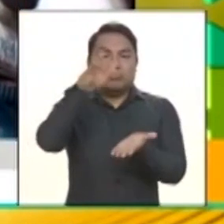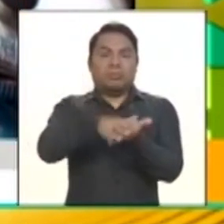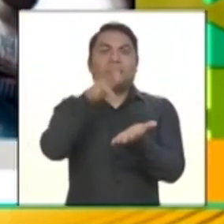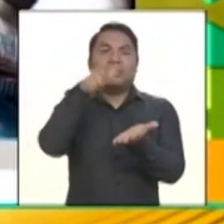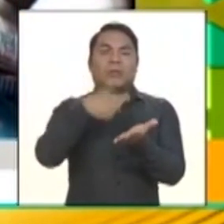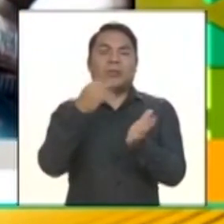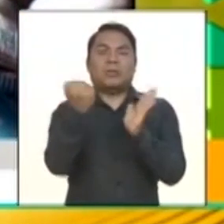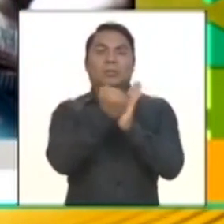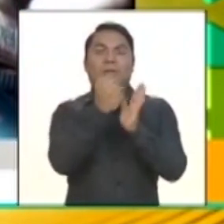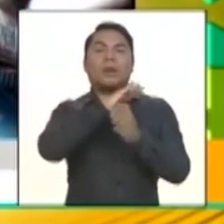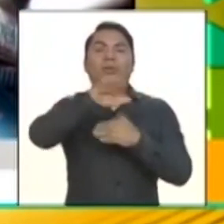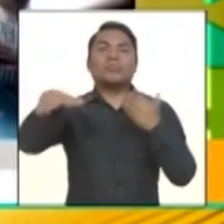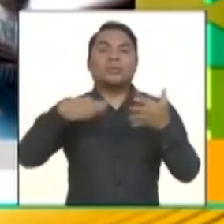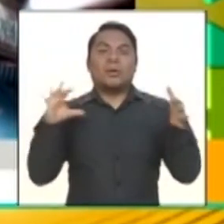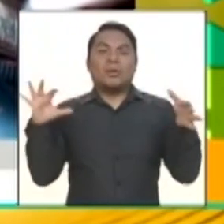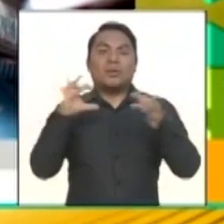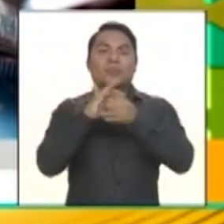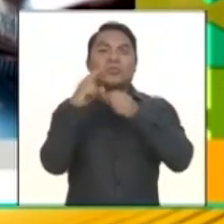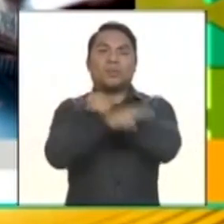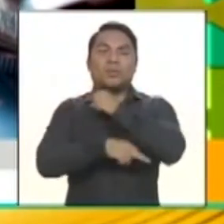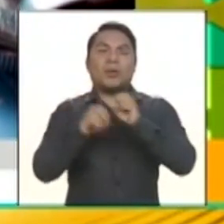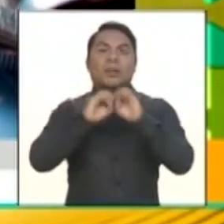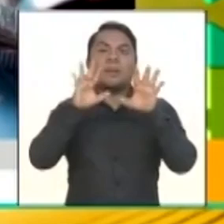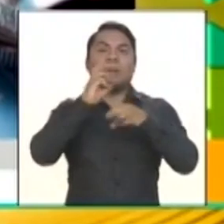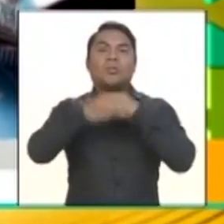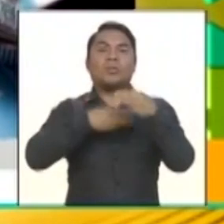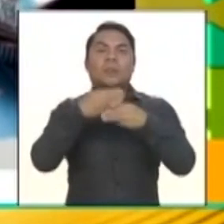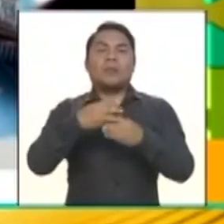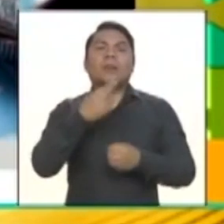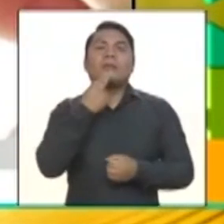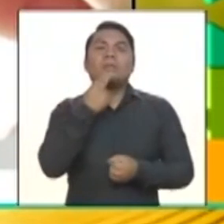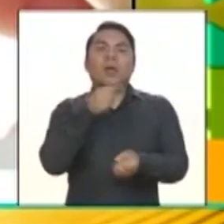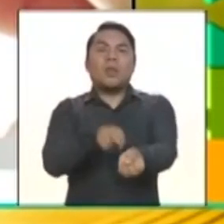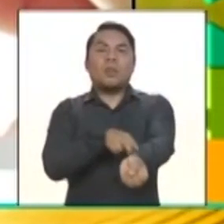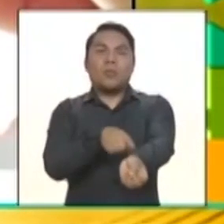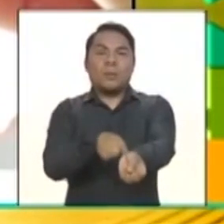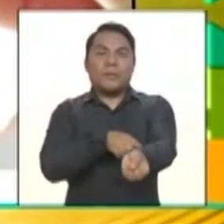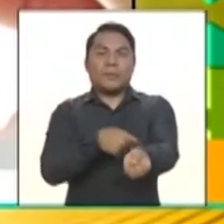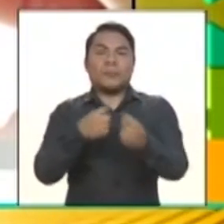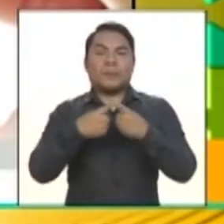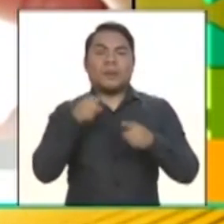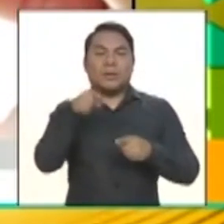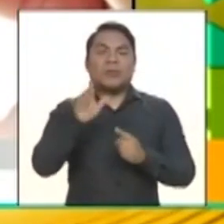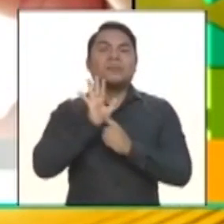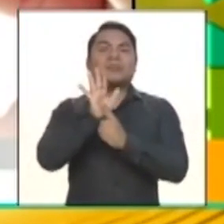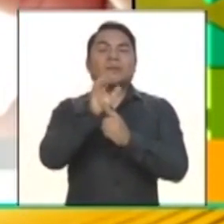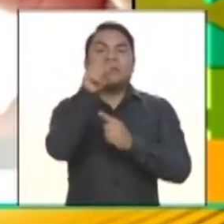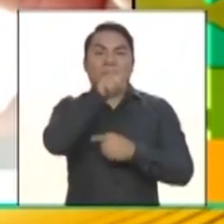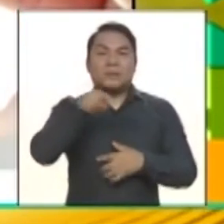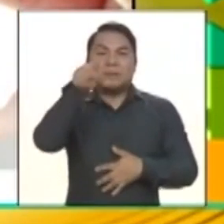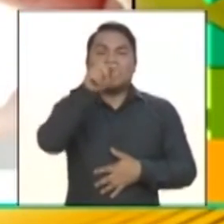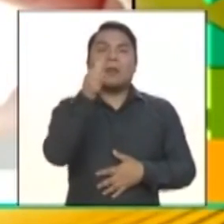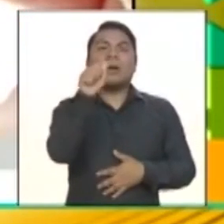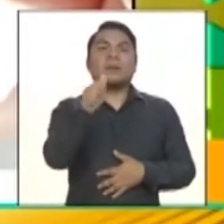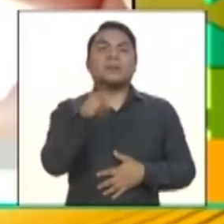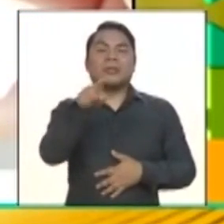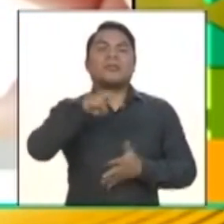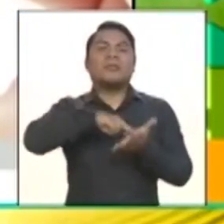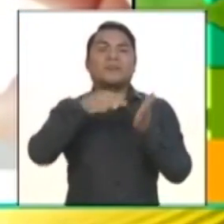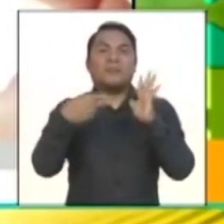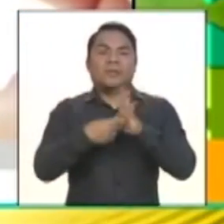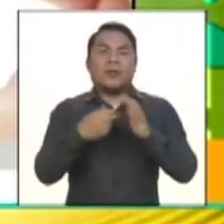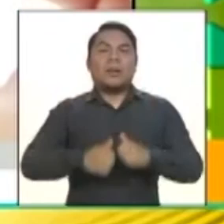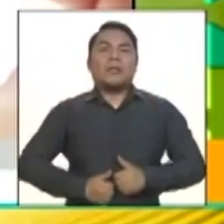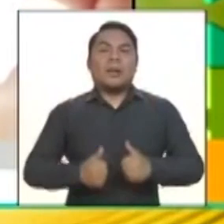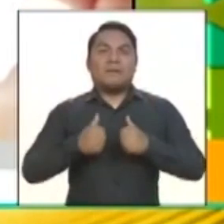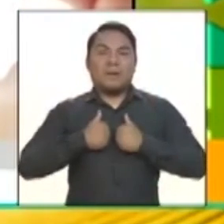de la resolución de Naciones Unidas sobre el Día Mundial de la Diabetes. El significado del símbolo del círculo azul simboliza la